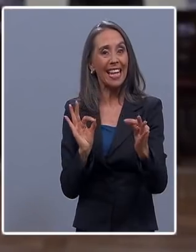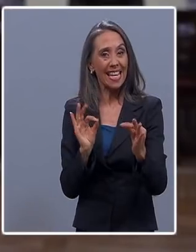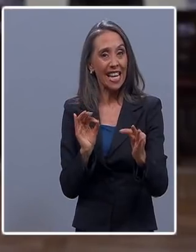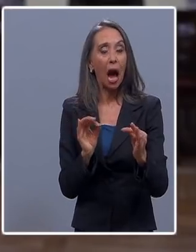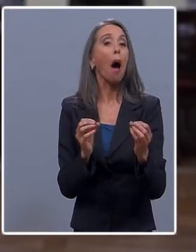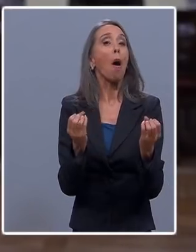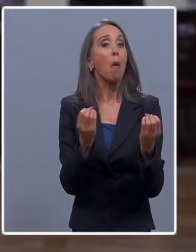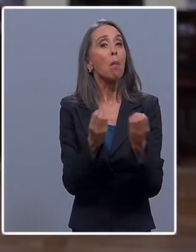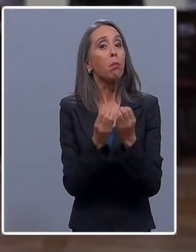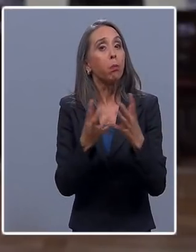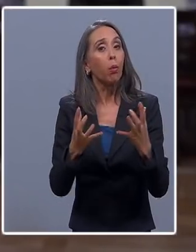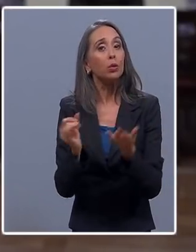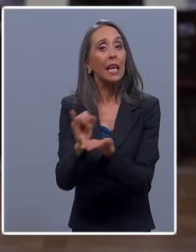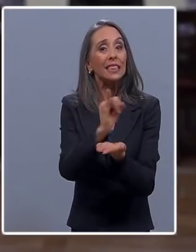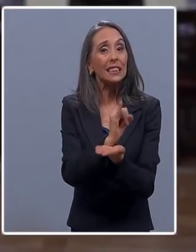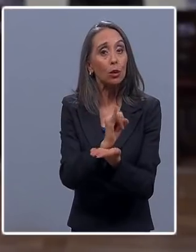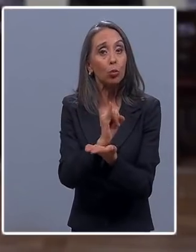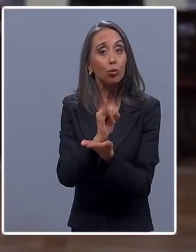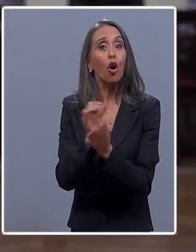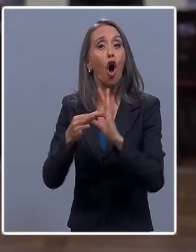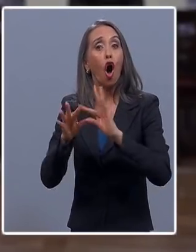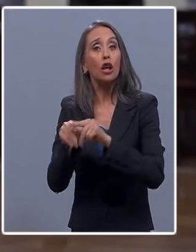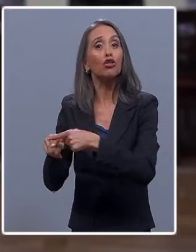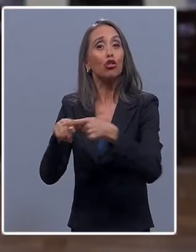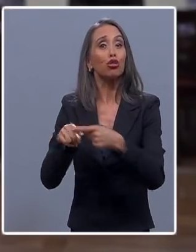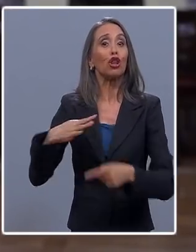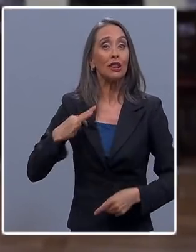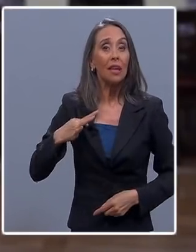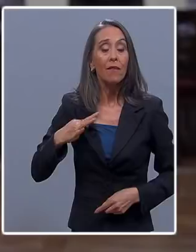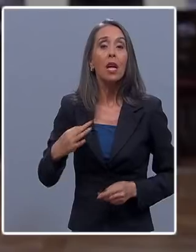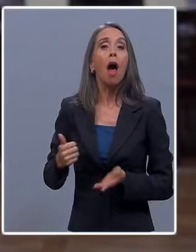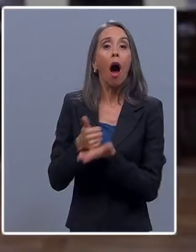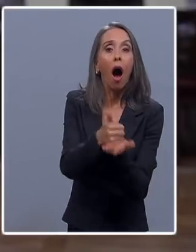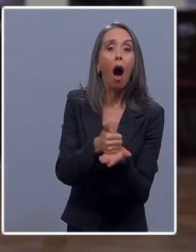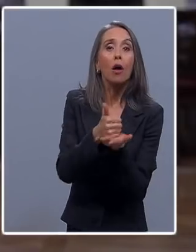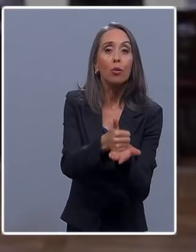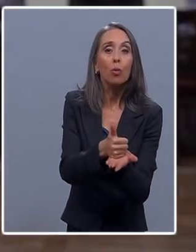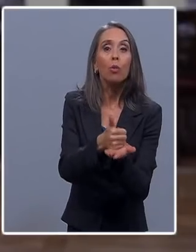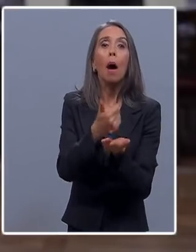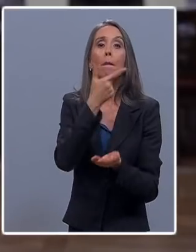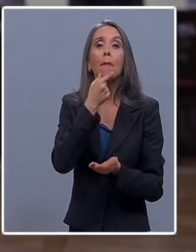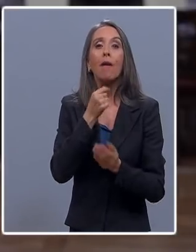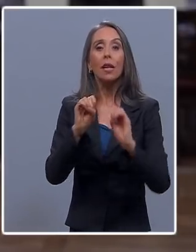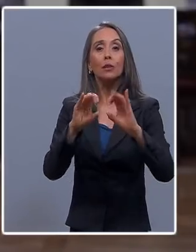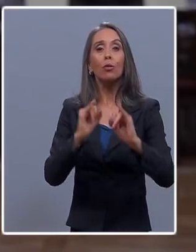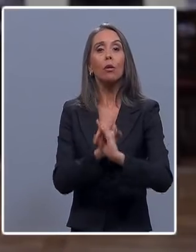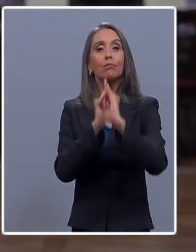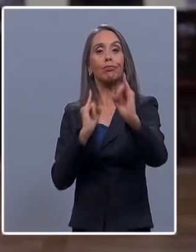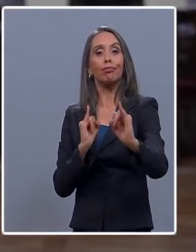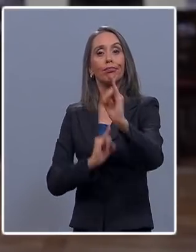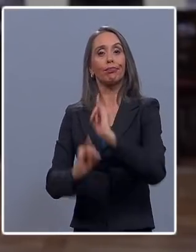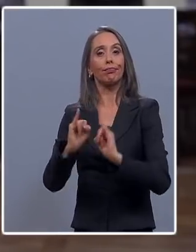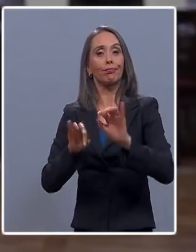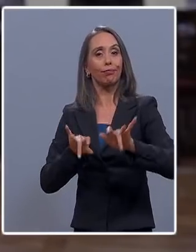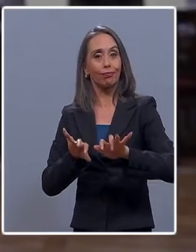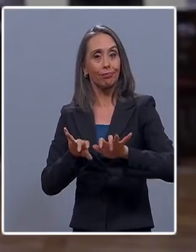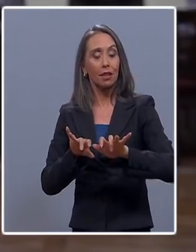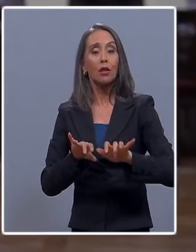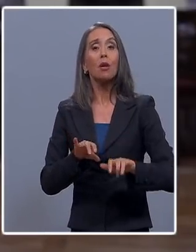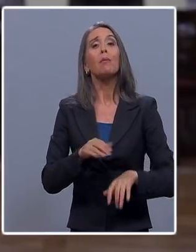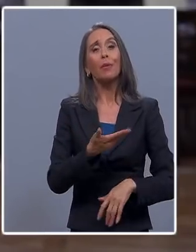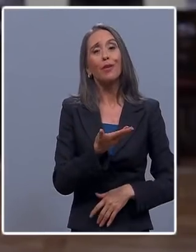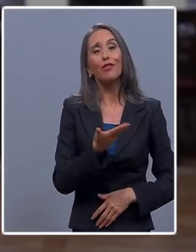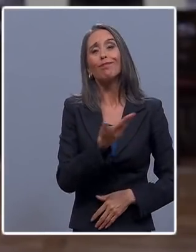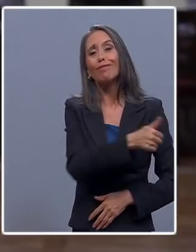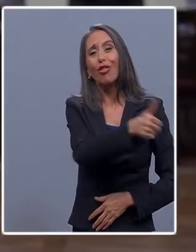muchas instituciones de la sociedad civil han colaborado para facilitar esta educación a distancia. Sin embargo, todos